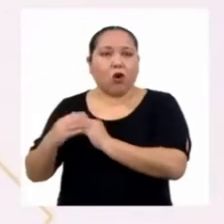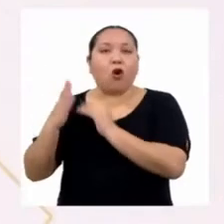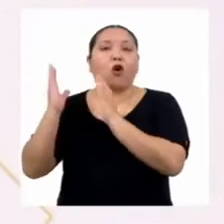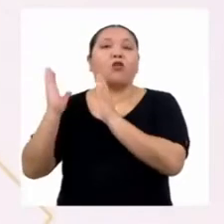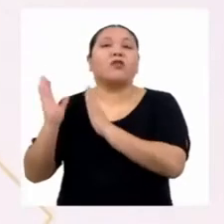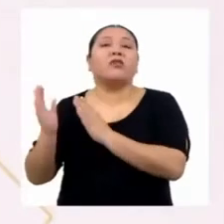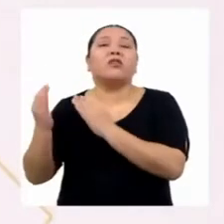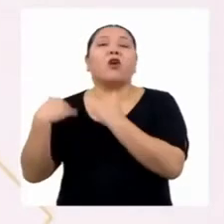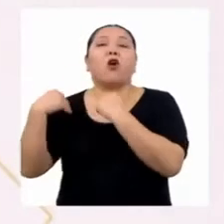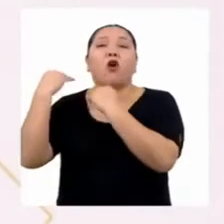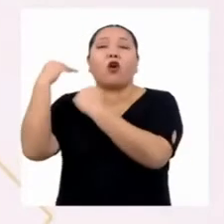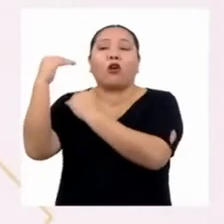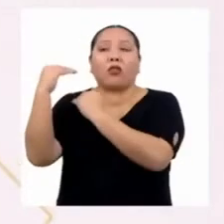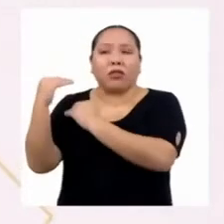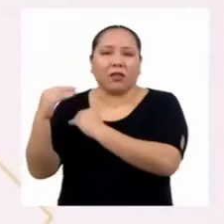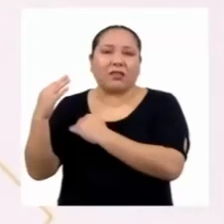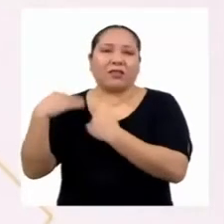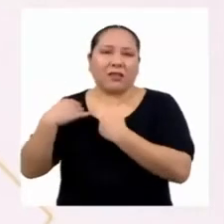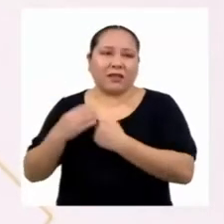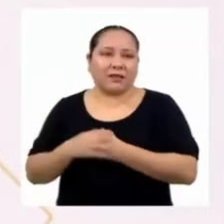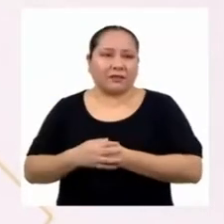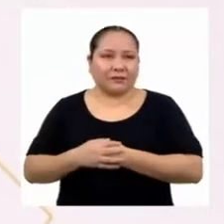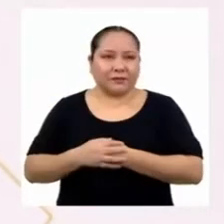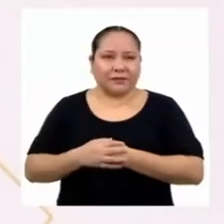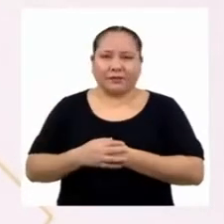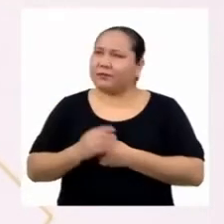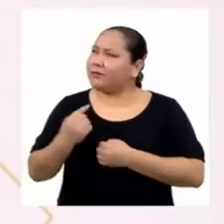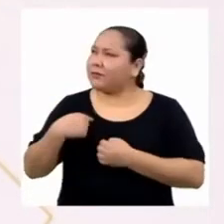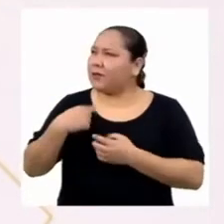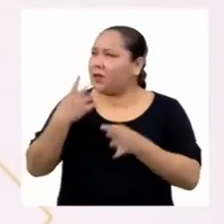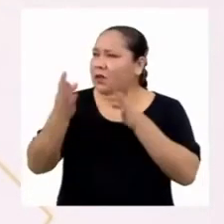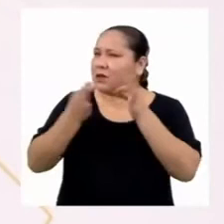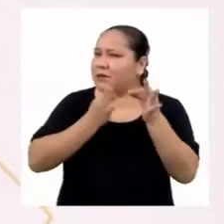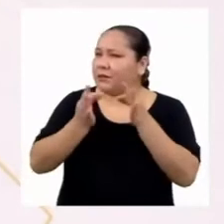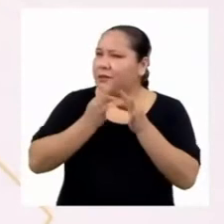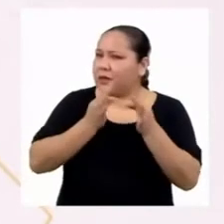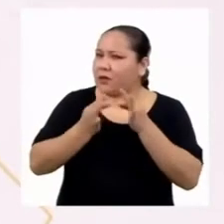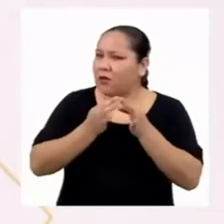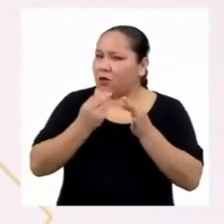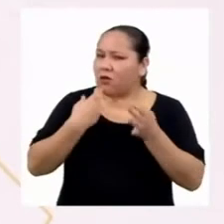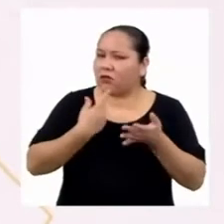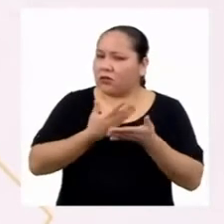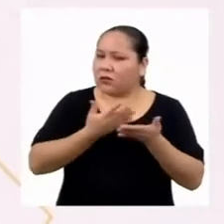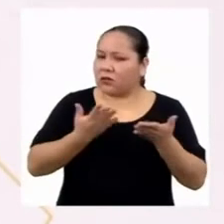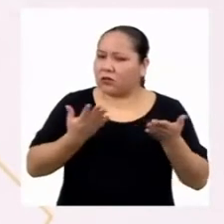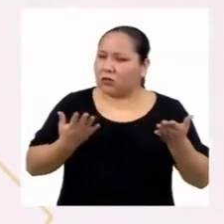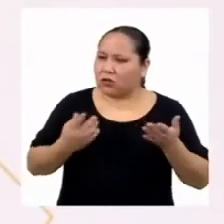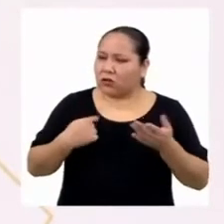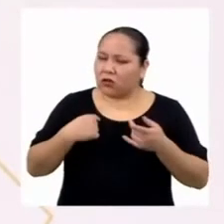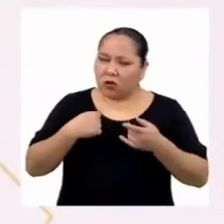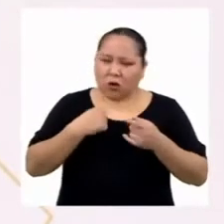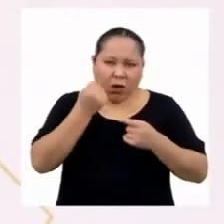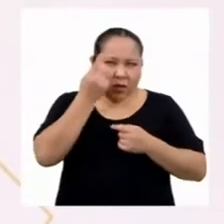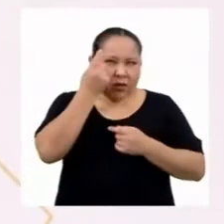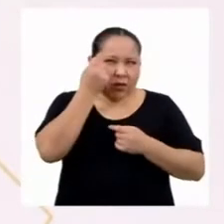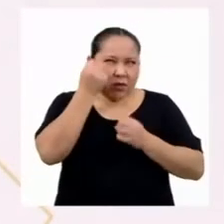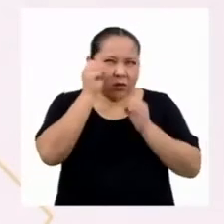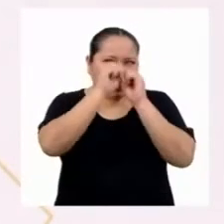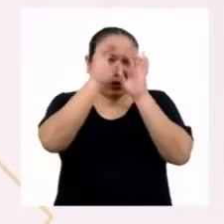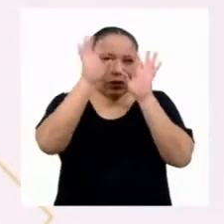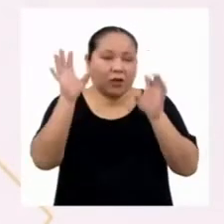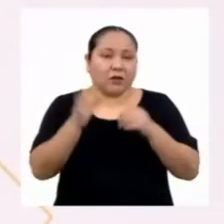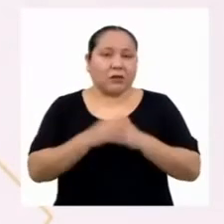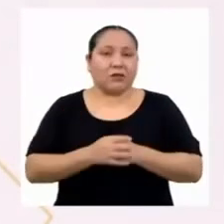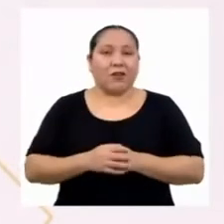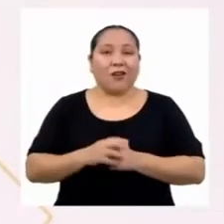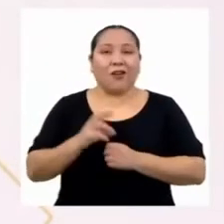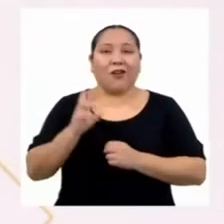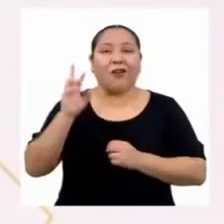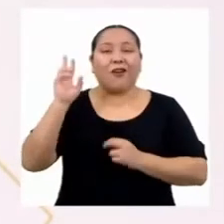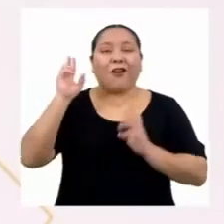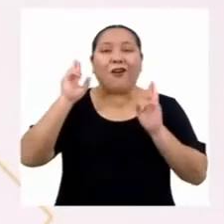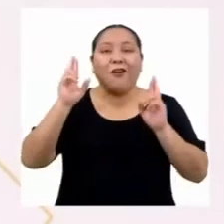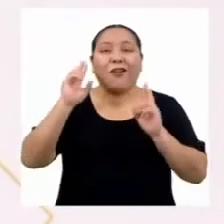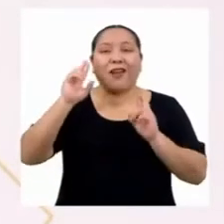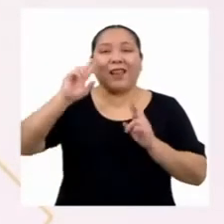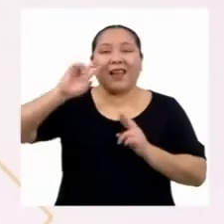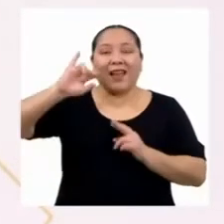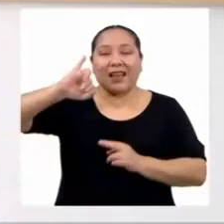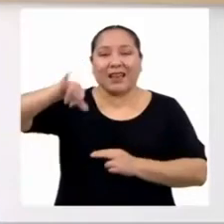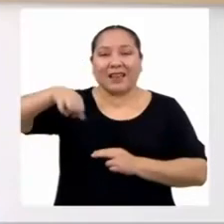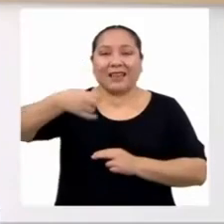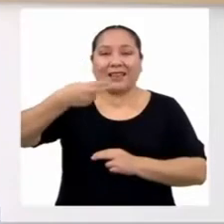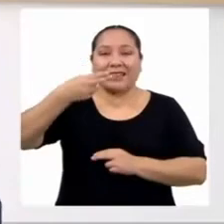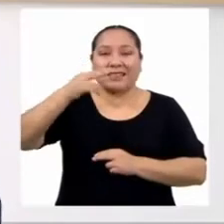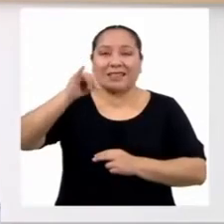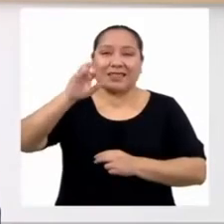Profesor, creo que cuando explico las cosas las entiendo mejor. Espero que Giret haya recibido una respuesta